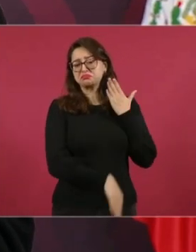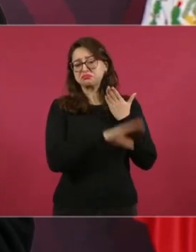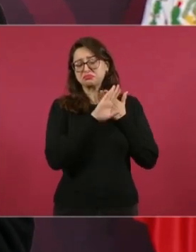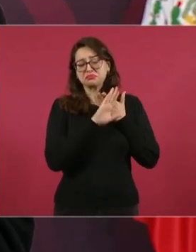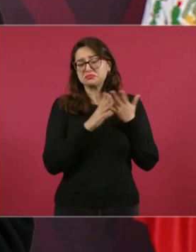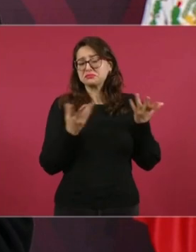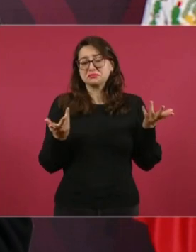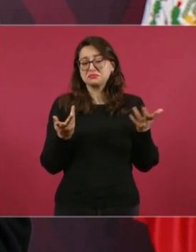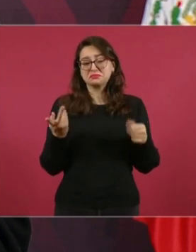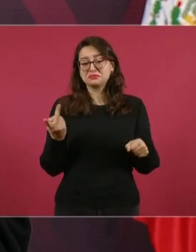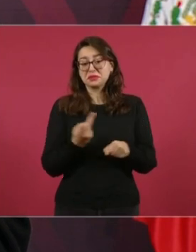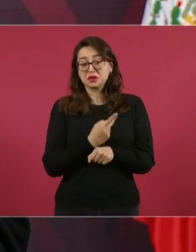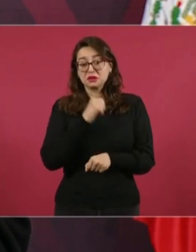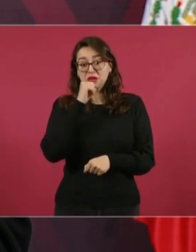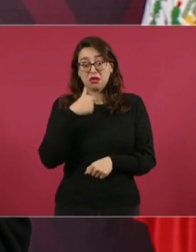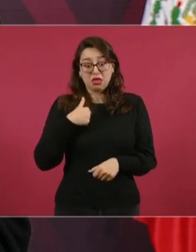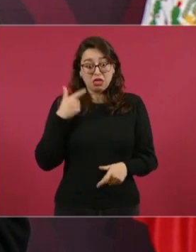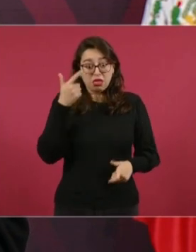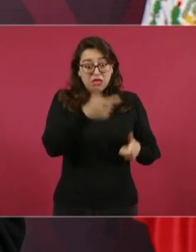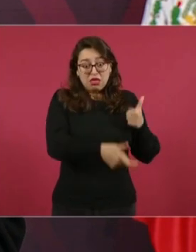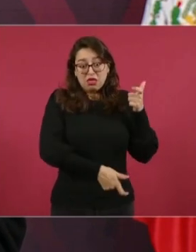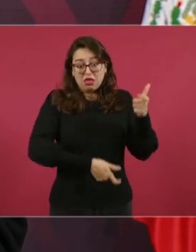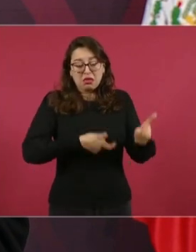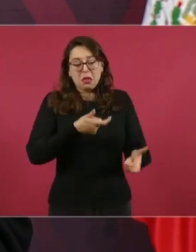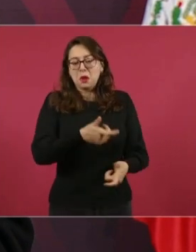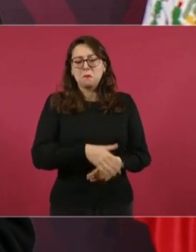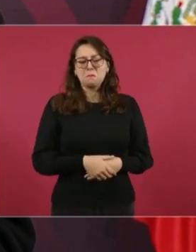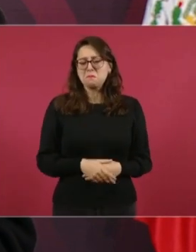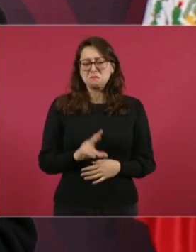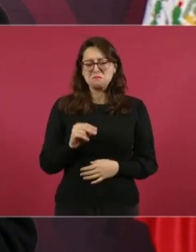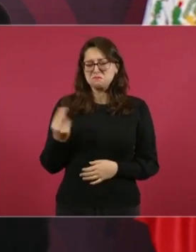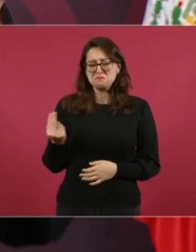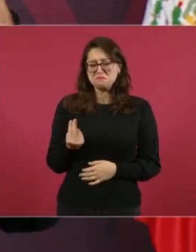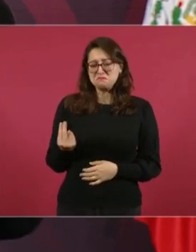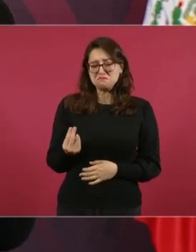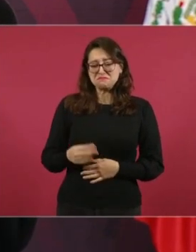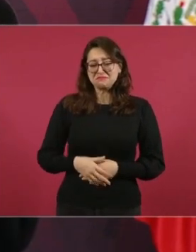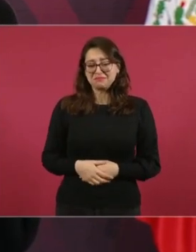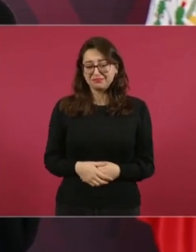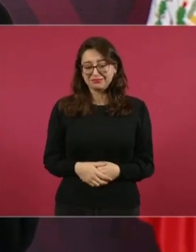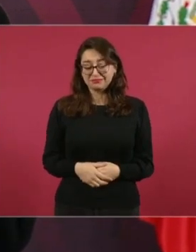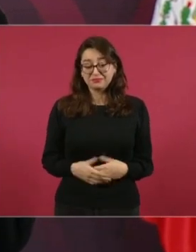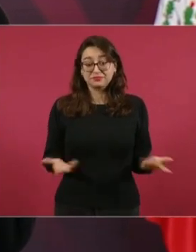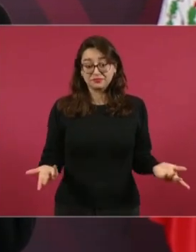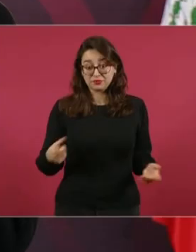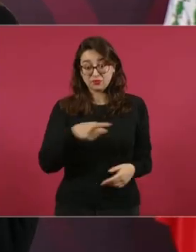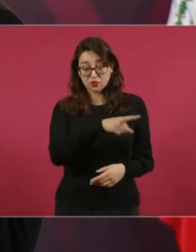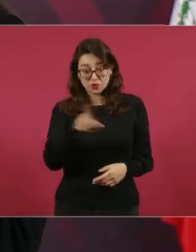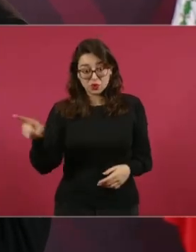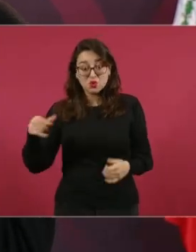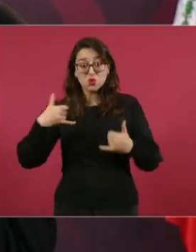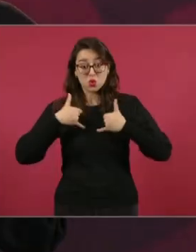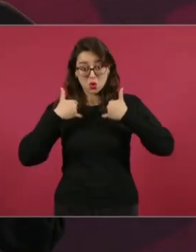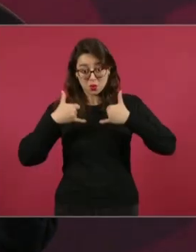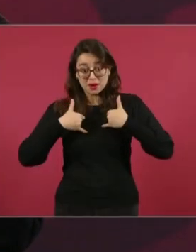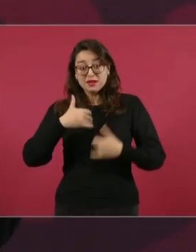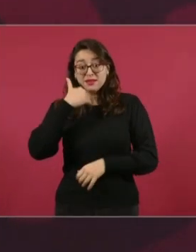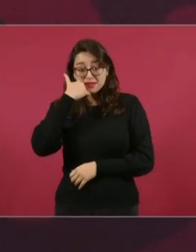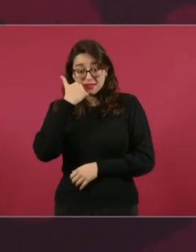el noble oficio de la política, la honestidad, porque eso es lo que les va a dar libertad.